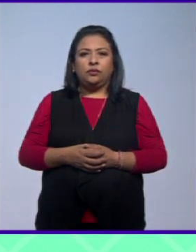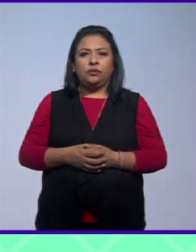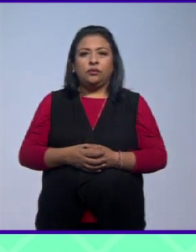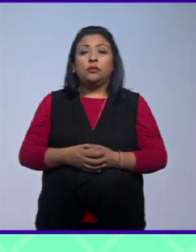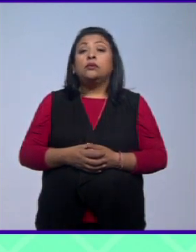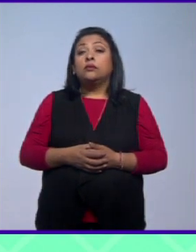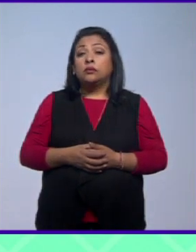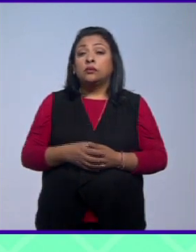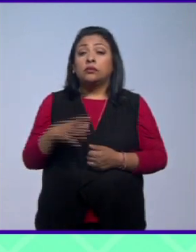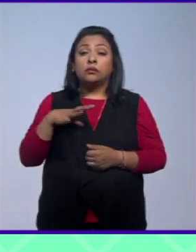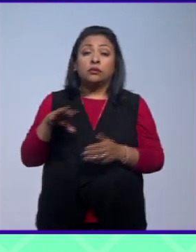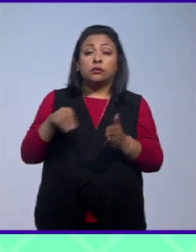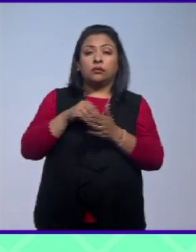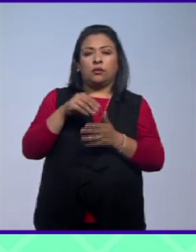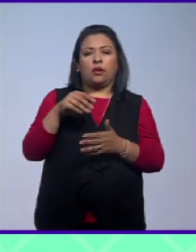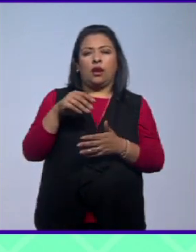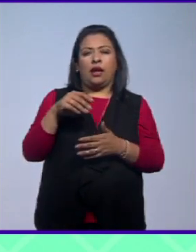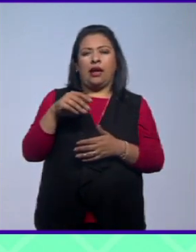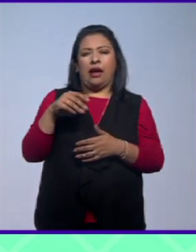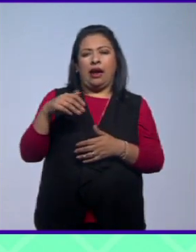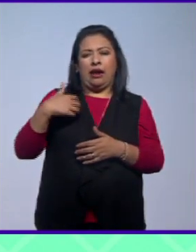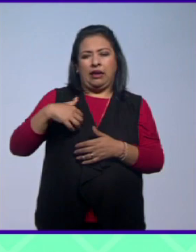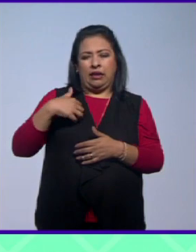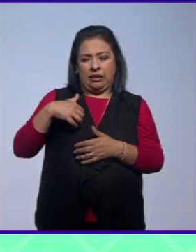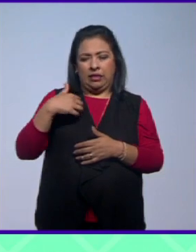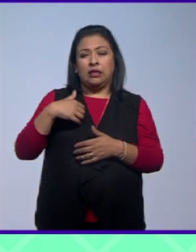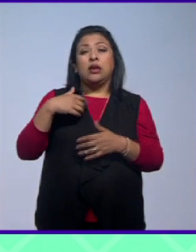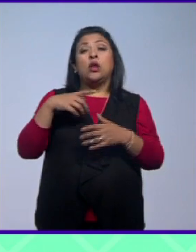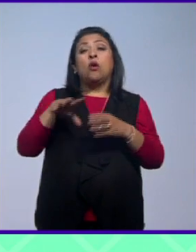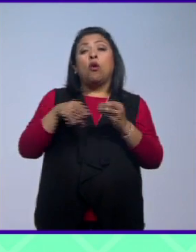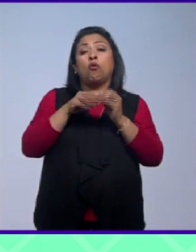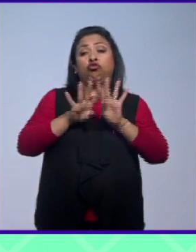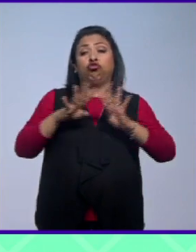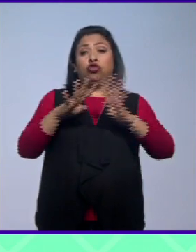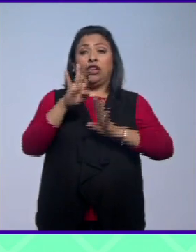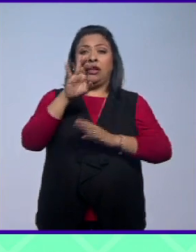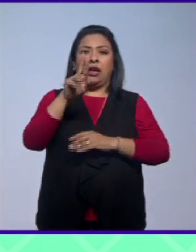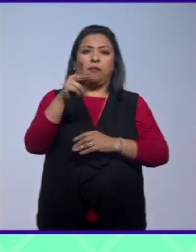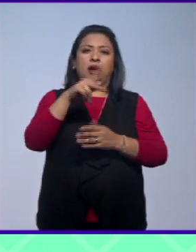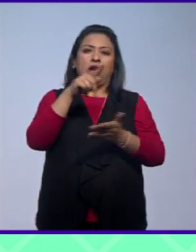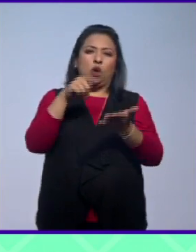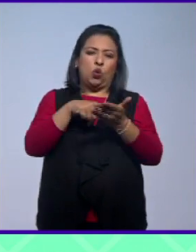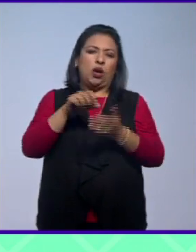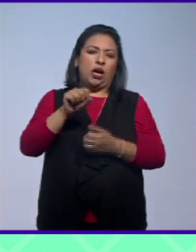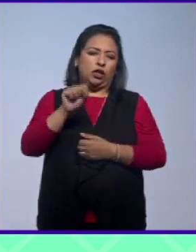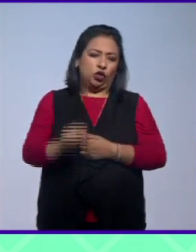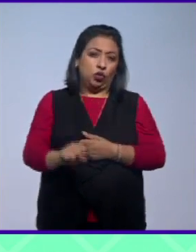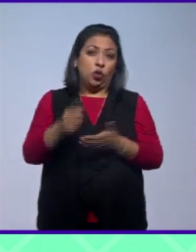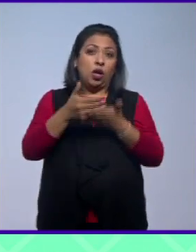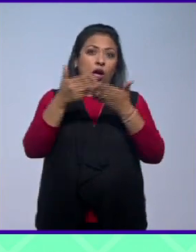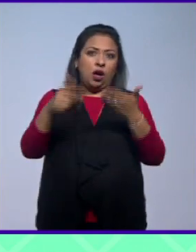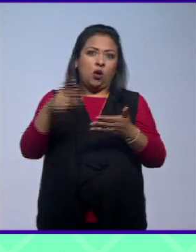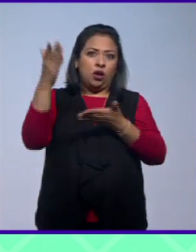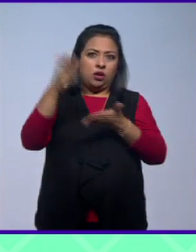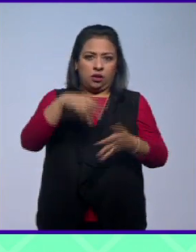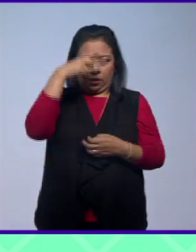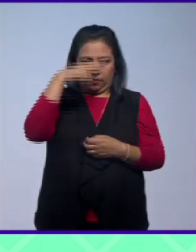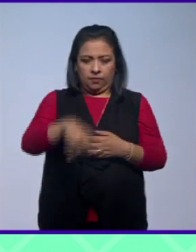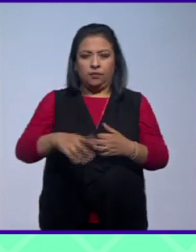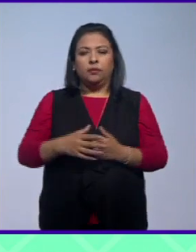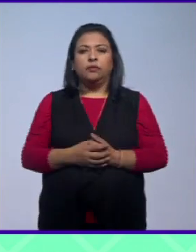Y el ensamble argentino Tropi uno de los conjuntos de cámara más versátiles del cono sur está ahora en nuestro país